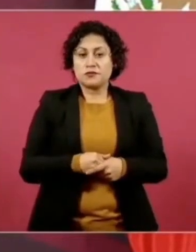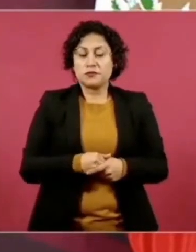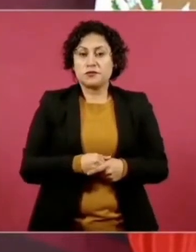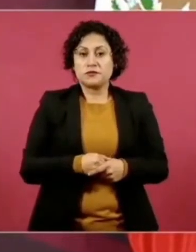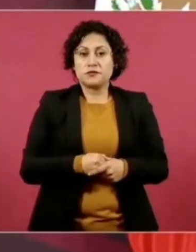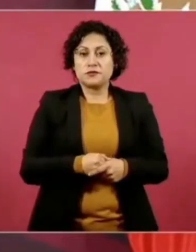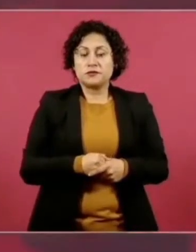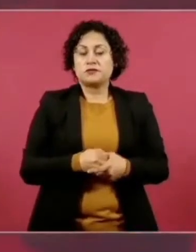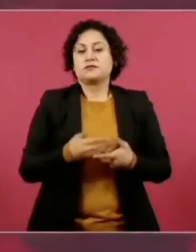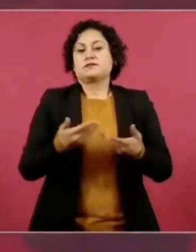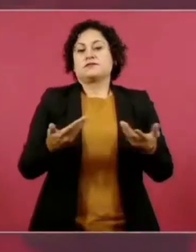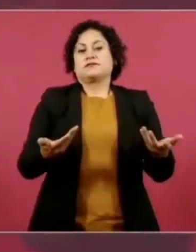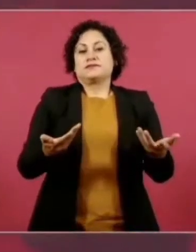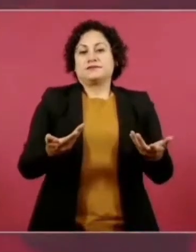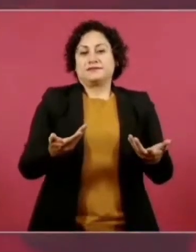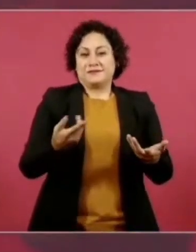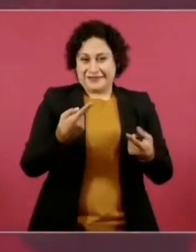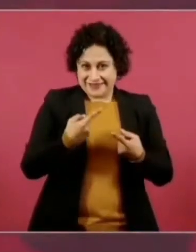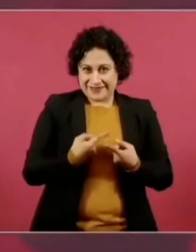Imagínense un nuevo rico.